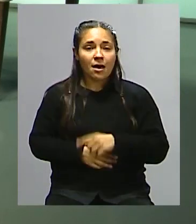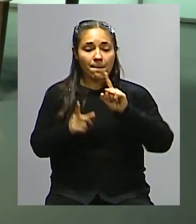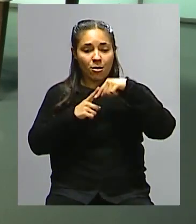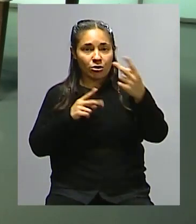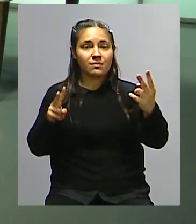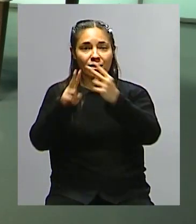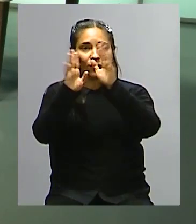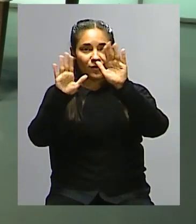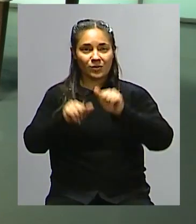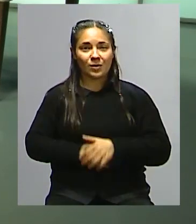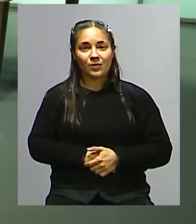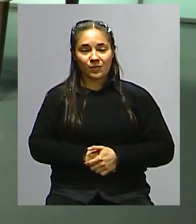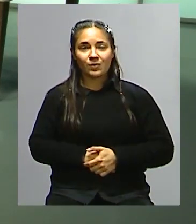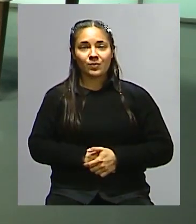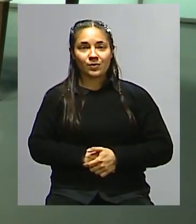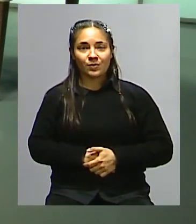la próxima.